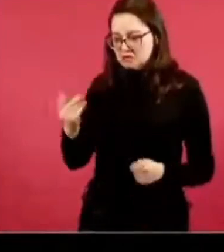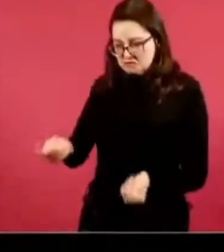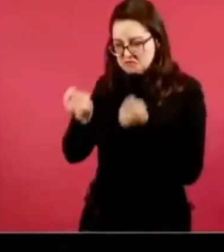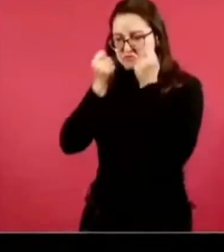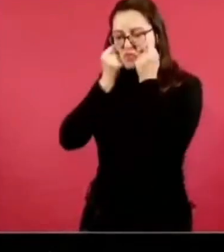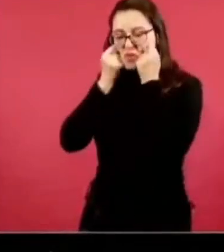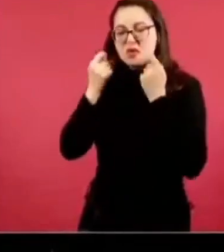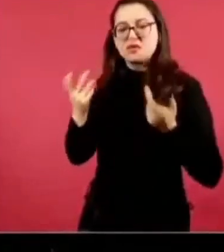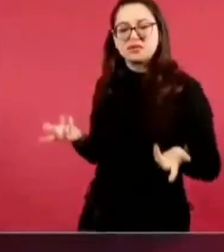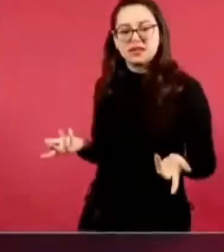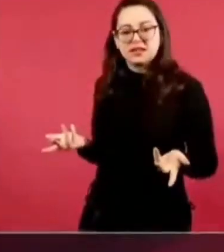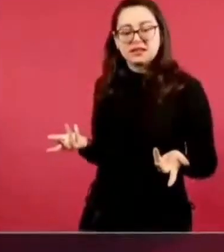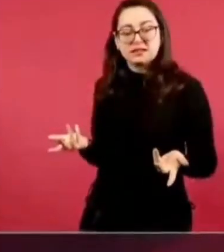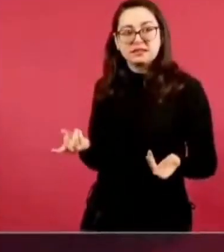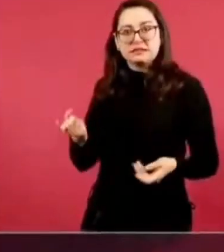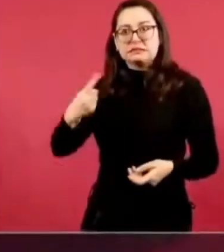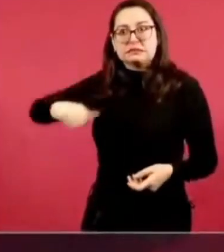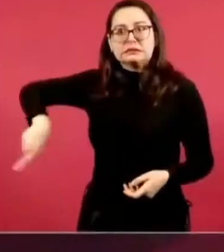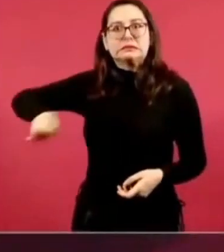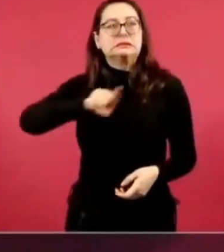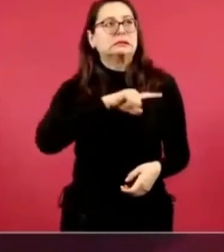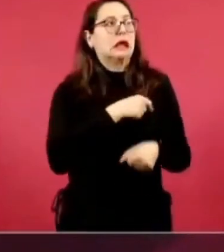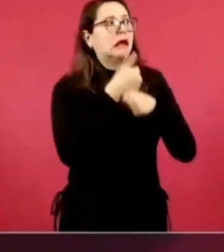O en el caso de Pemex,